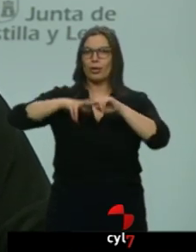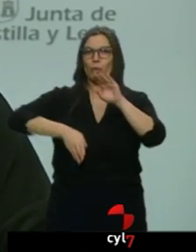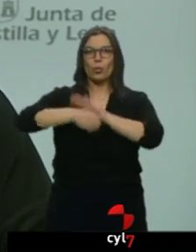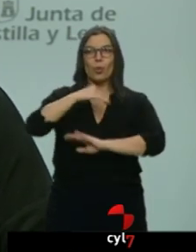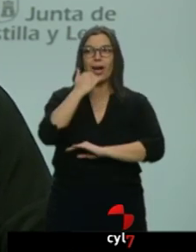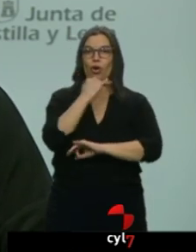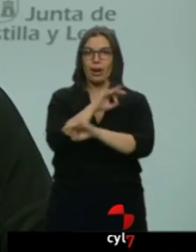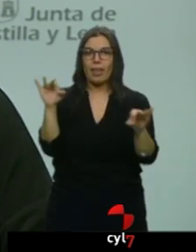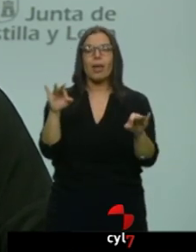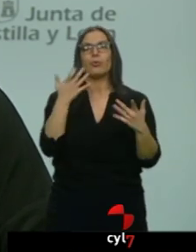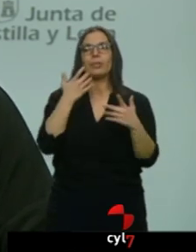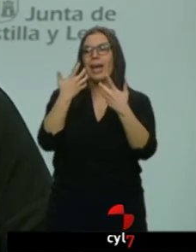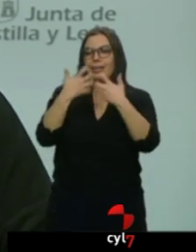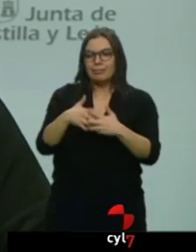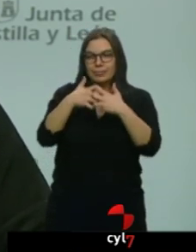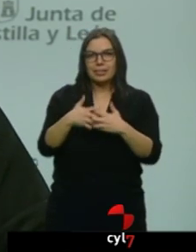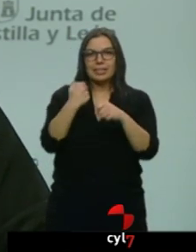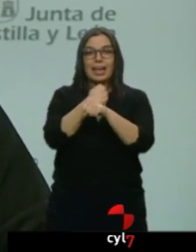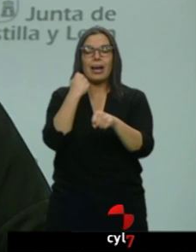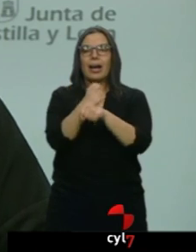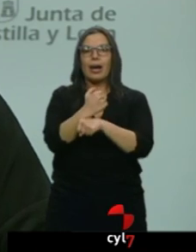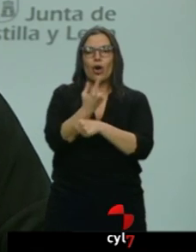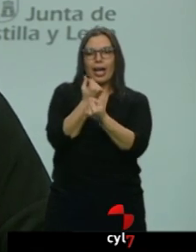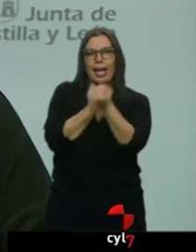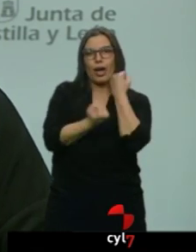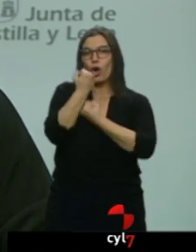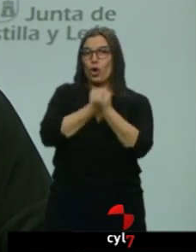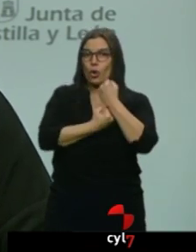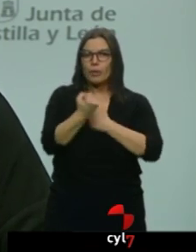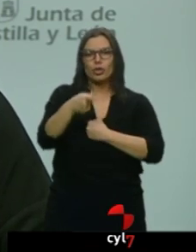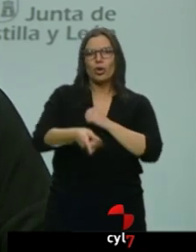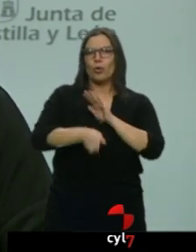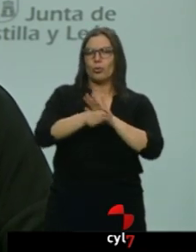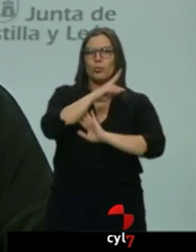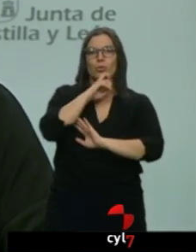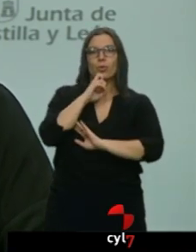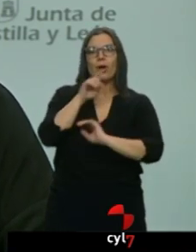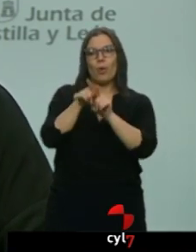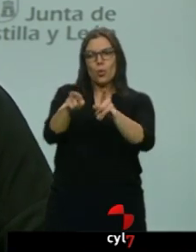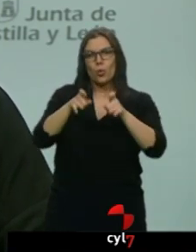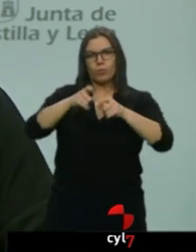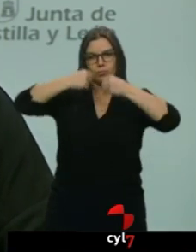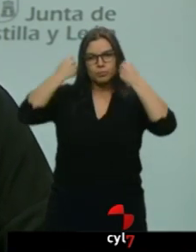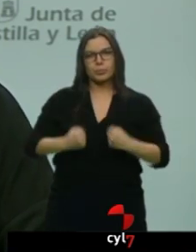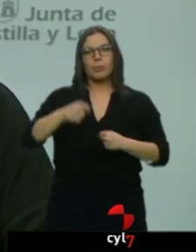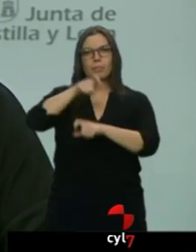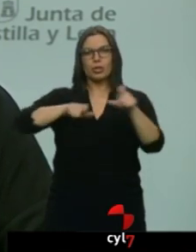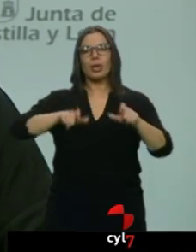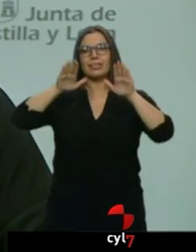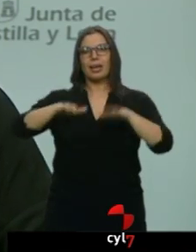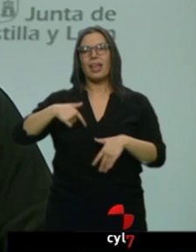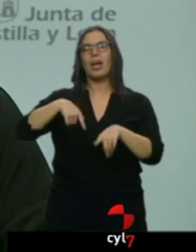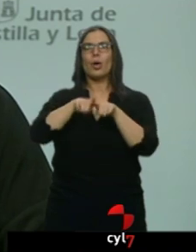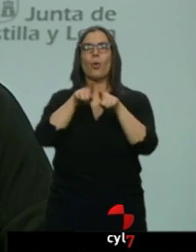económica en las cuencas mineras. Eso es lo que va a mantener la población. No contemplamos el que haya prestaciones pasivas y